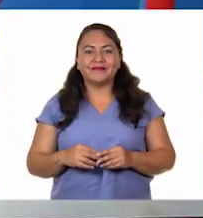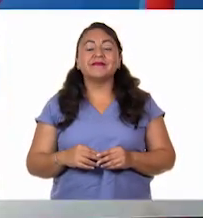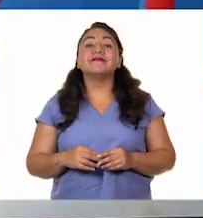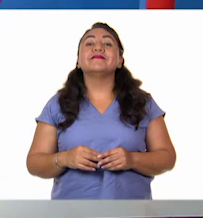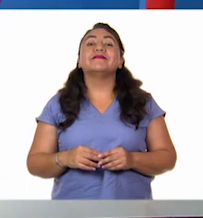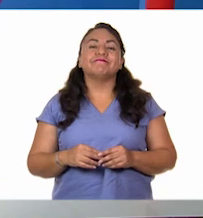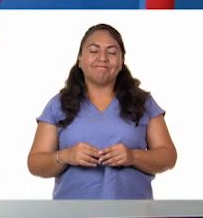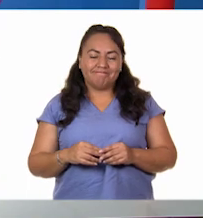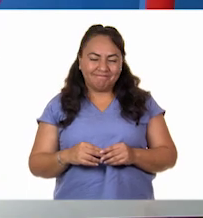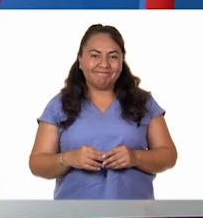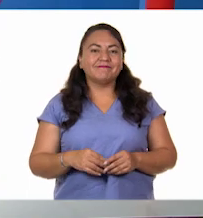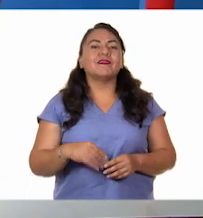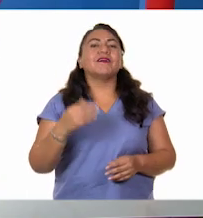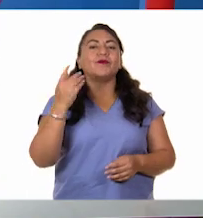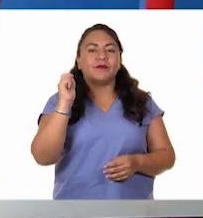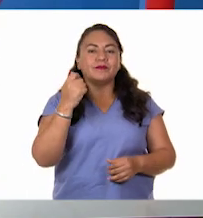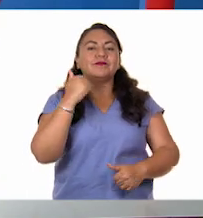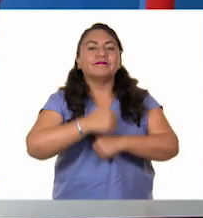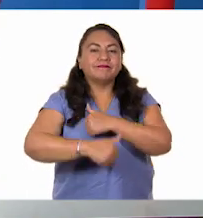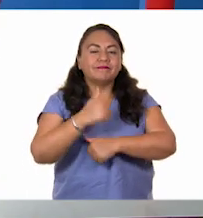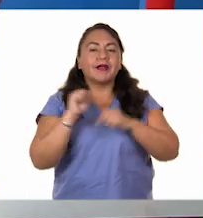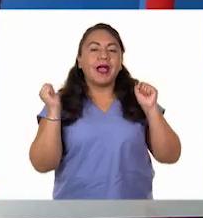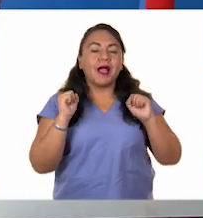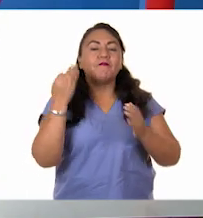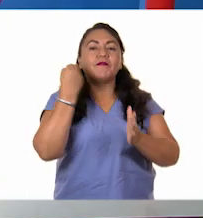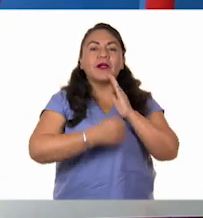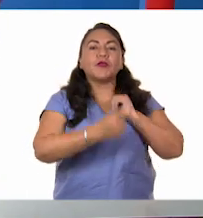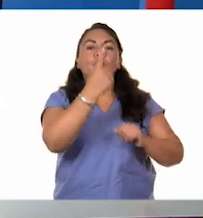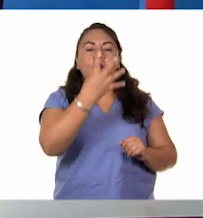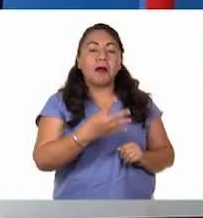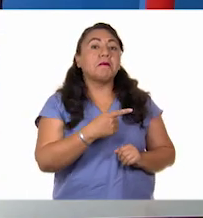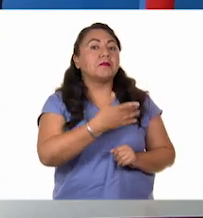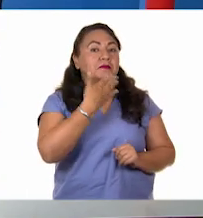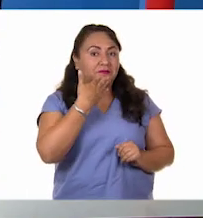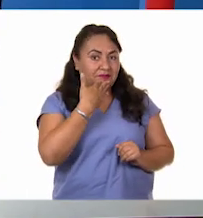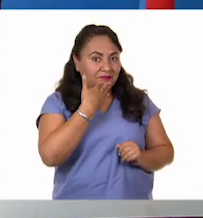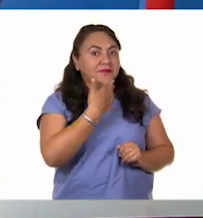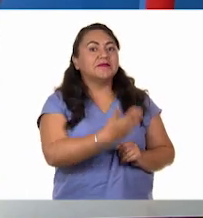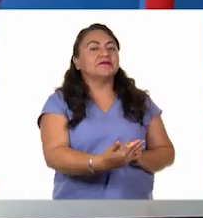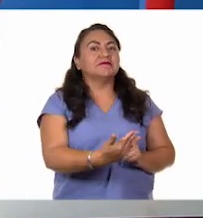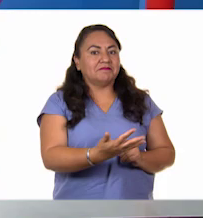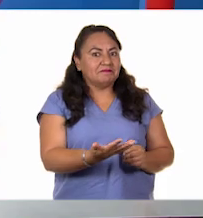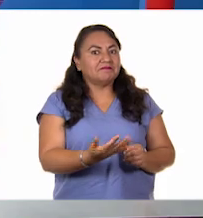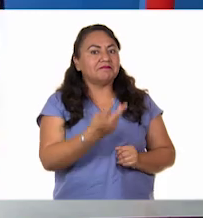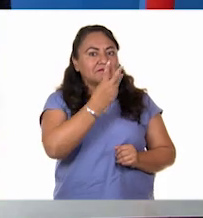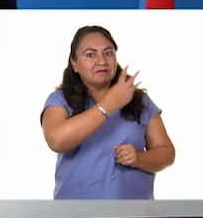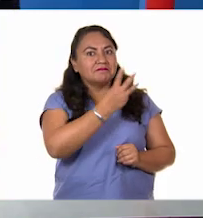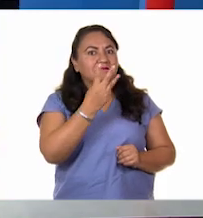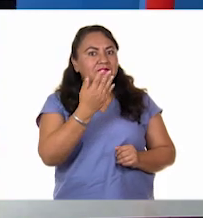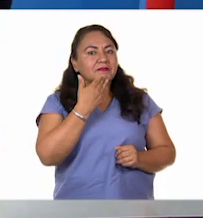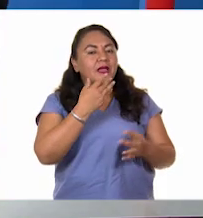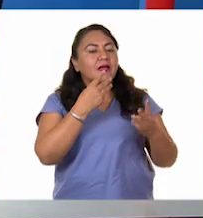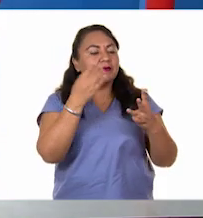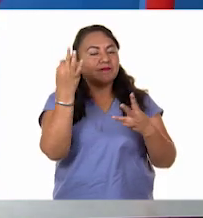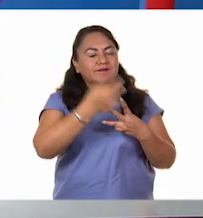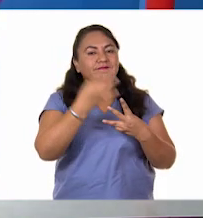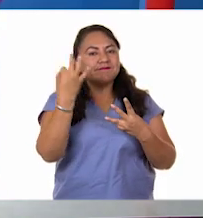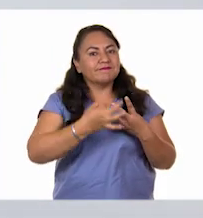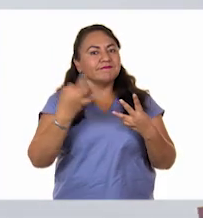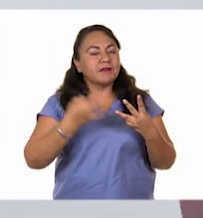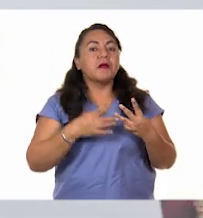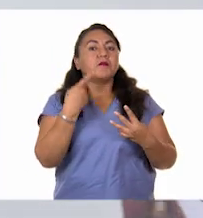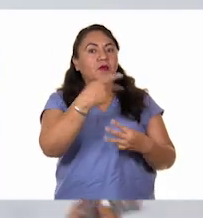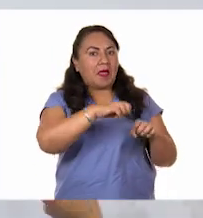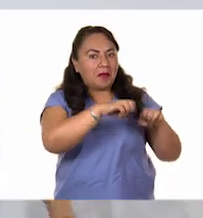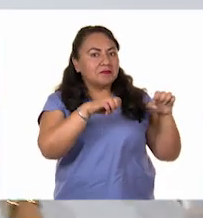Le falta un cuarto del total de la carrera. Muy bien. bien. Oye, de 3-3. ¿Qué tal? Tu equipo va